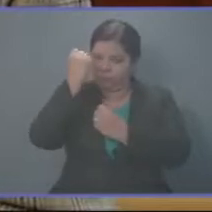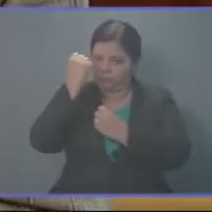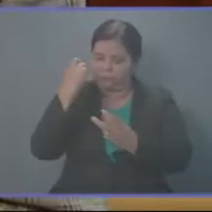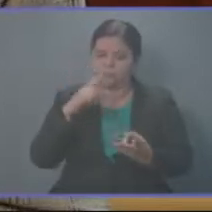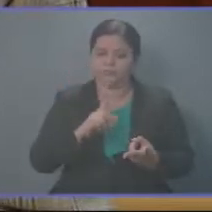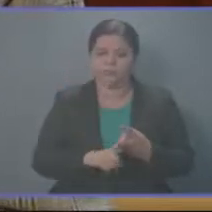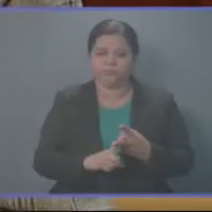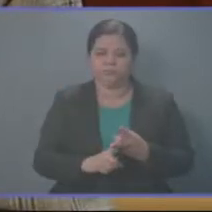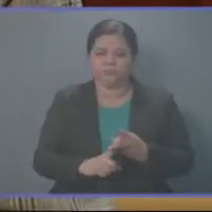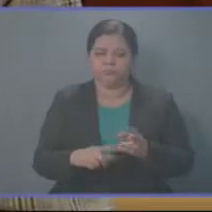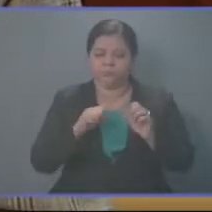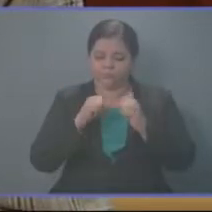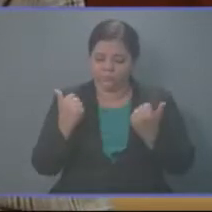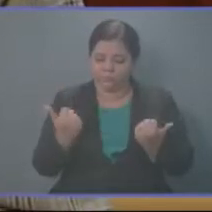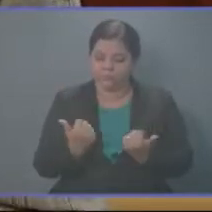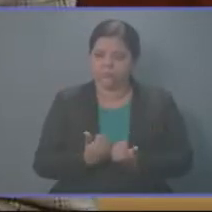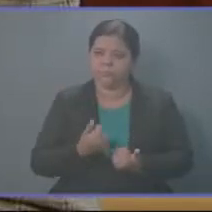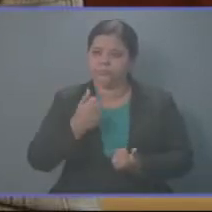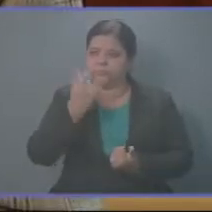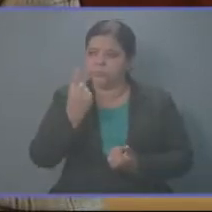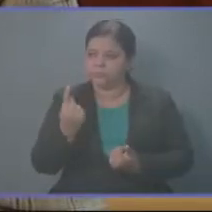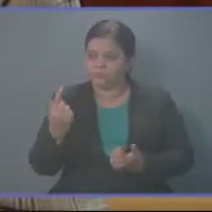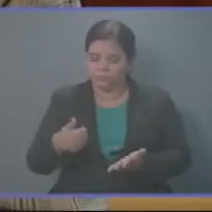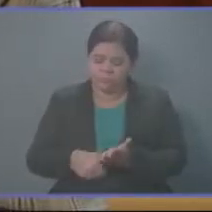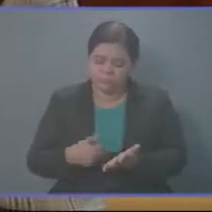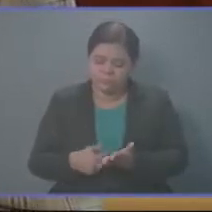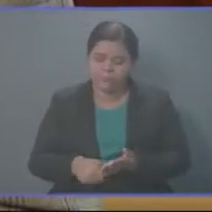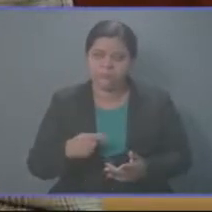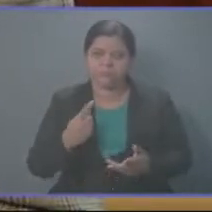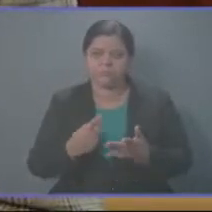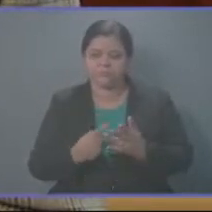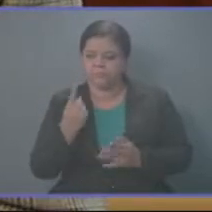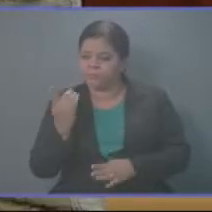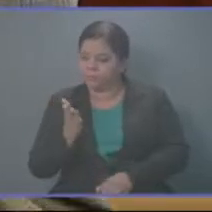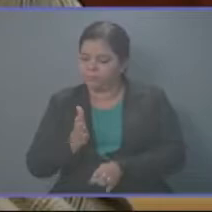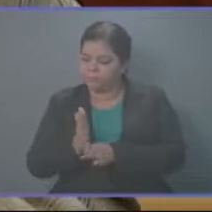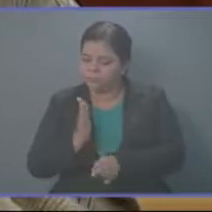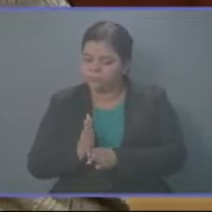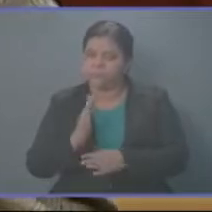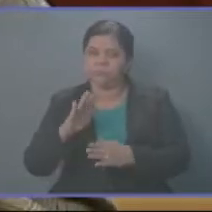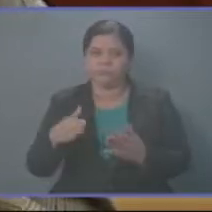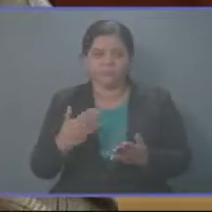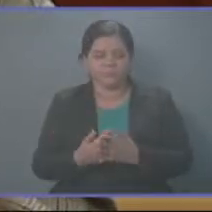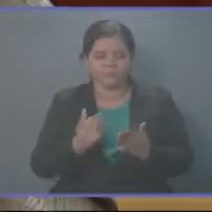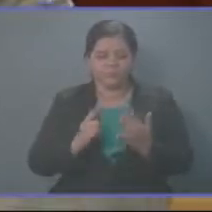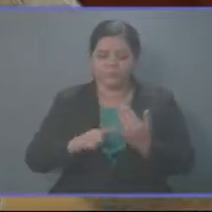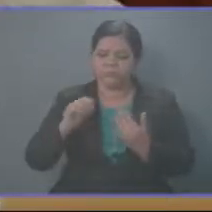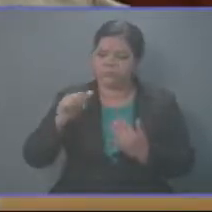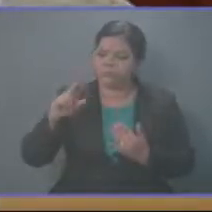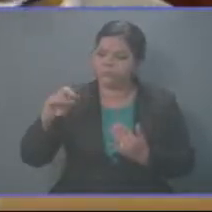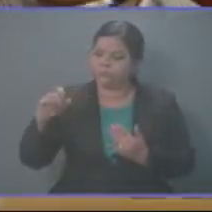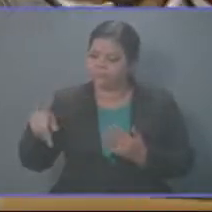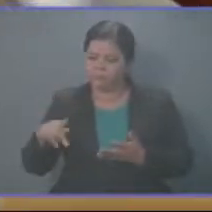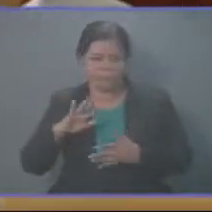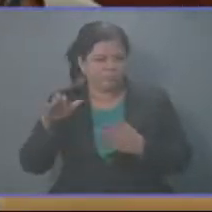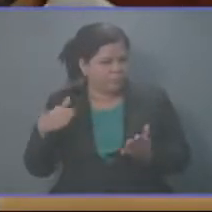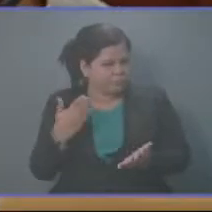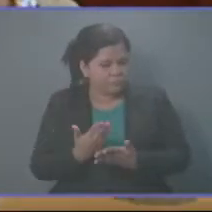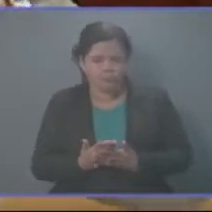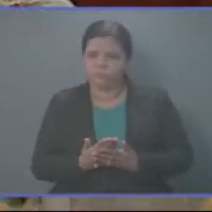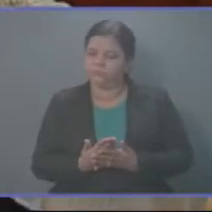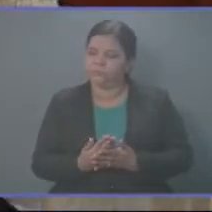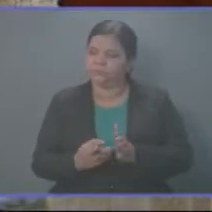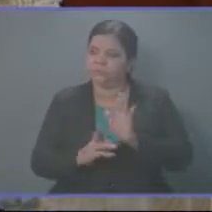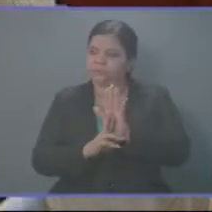sindicatos, estaban asociaciones de juristas, de profesionales, estaba la ANEP, estaba todo mundo, estaba